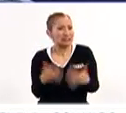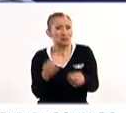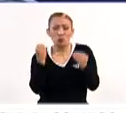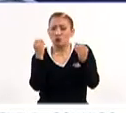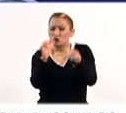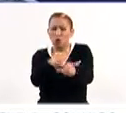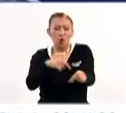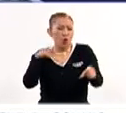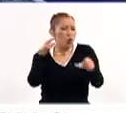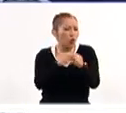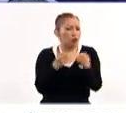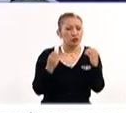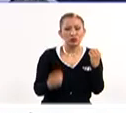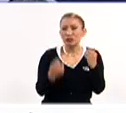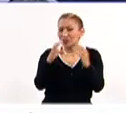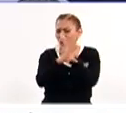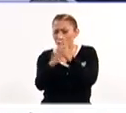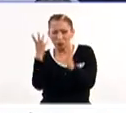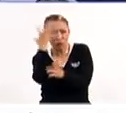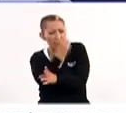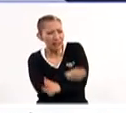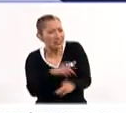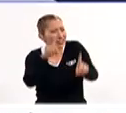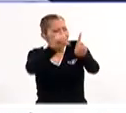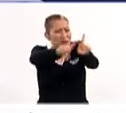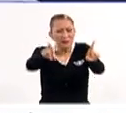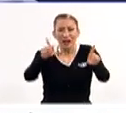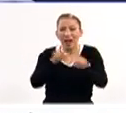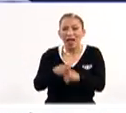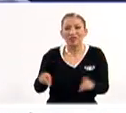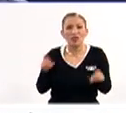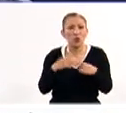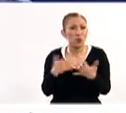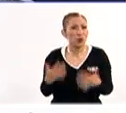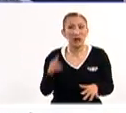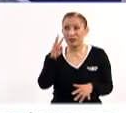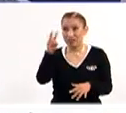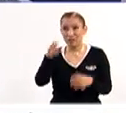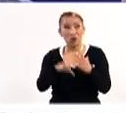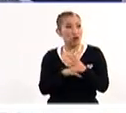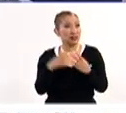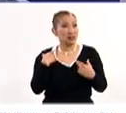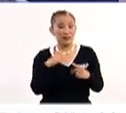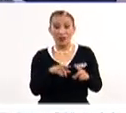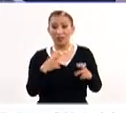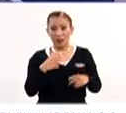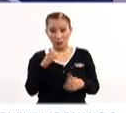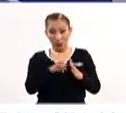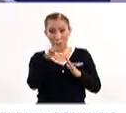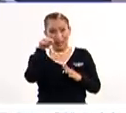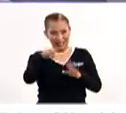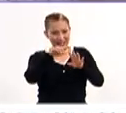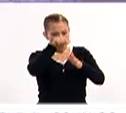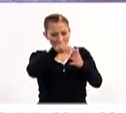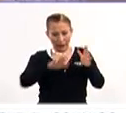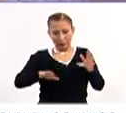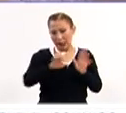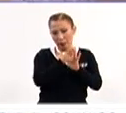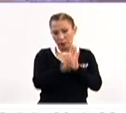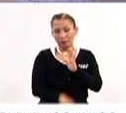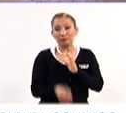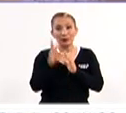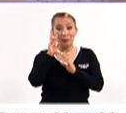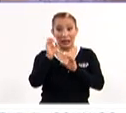tan colorida, tan creativa, tan diversa. estos trajes que tienen aquí espléndidos. Exactamente. O sea, por ejemplo, en este caso,